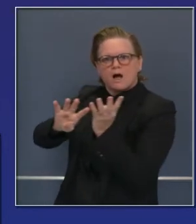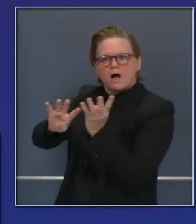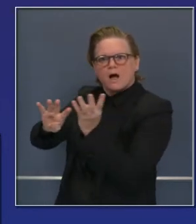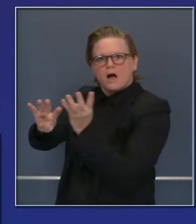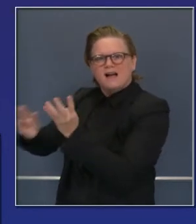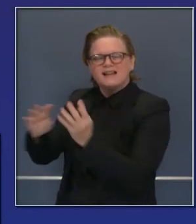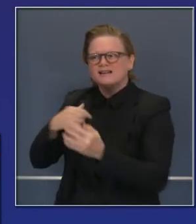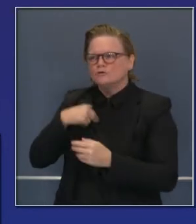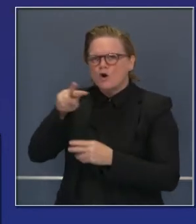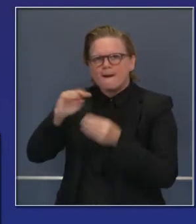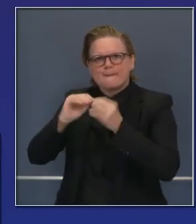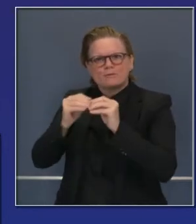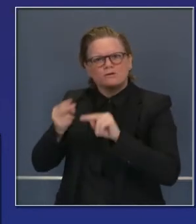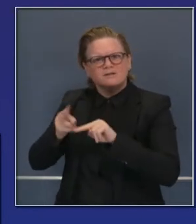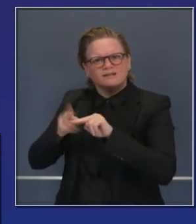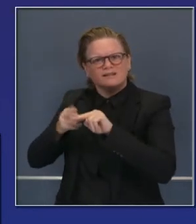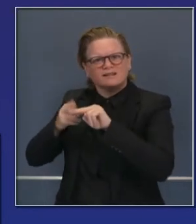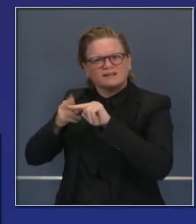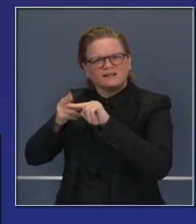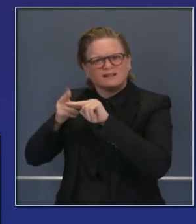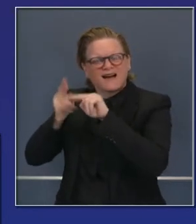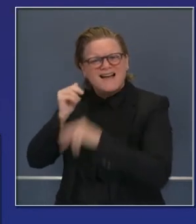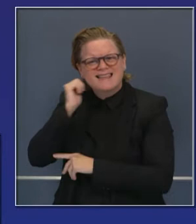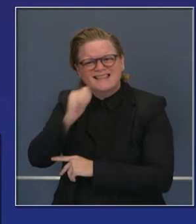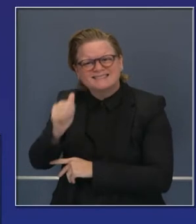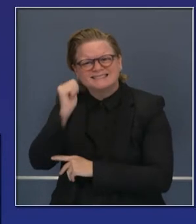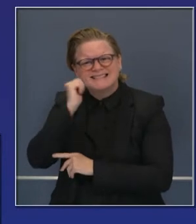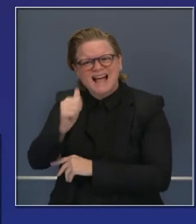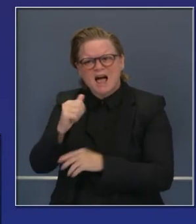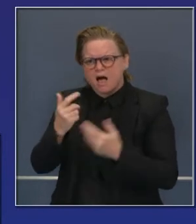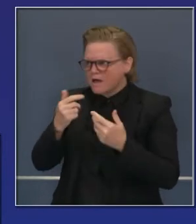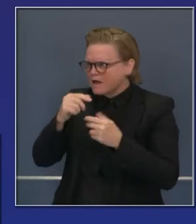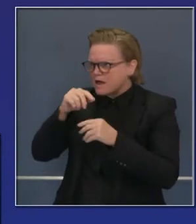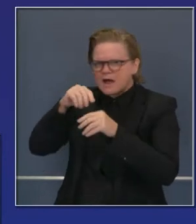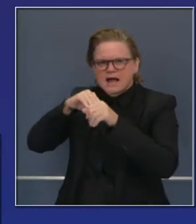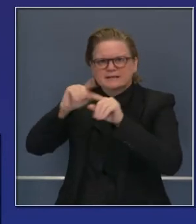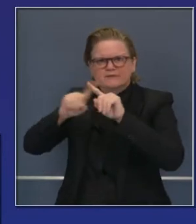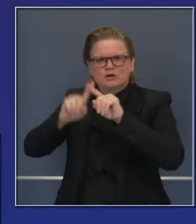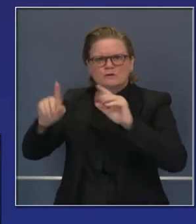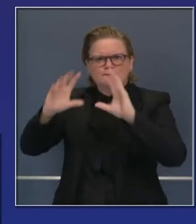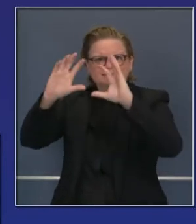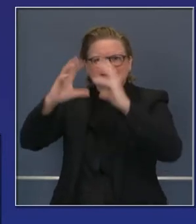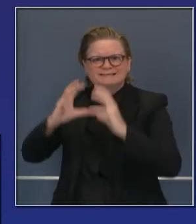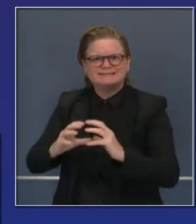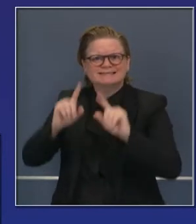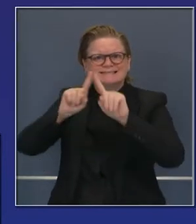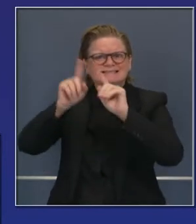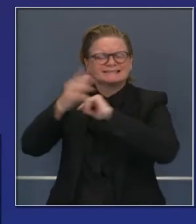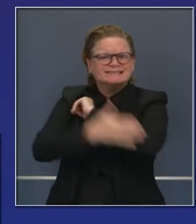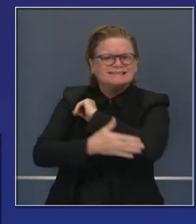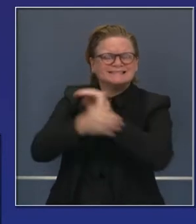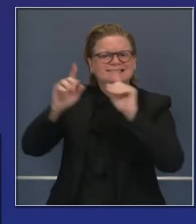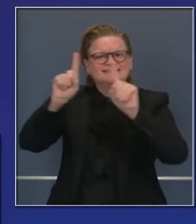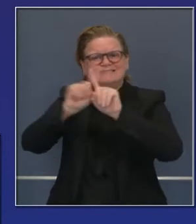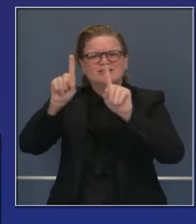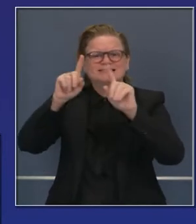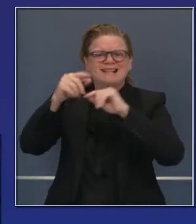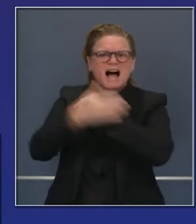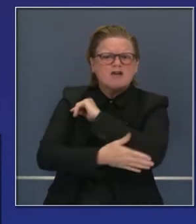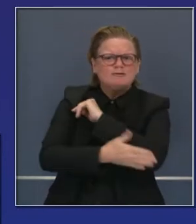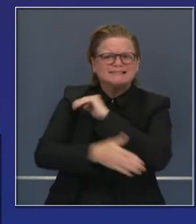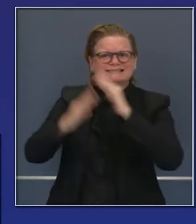real las cifras de hospitalización e ingresos a unidades de cuidados intensivos en esas regiones. Estamos